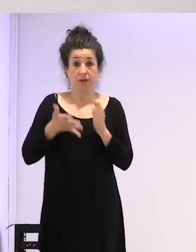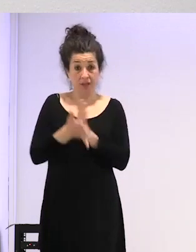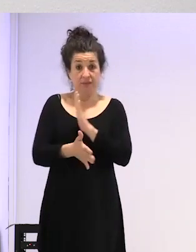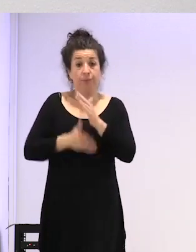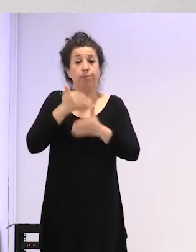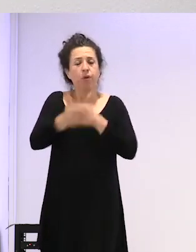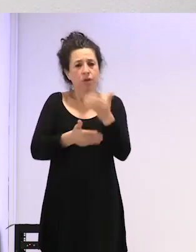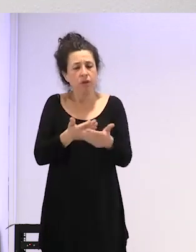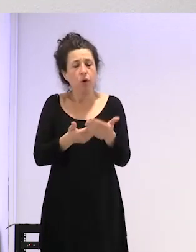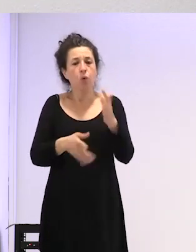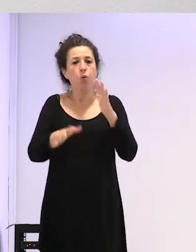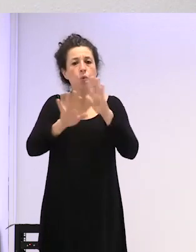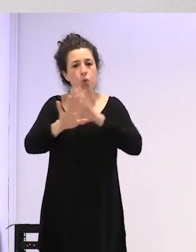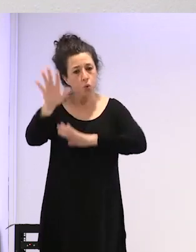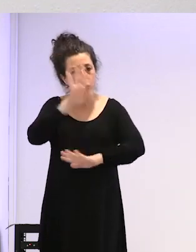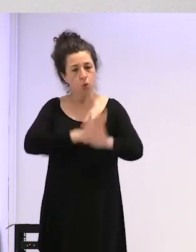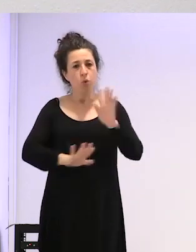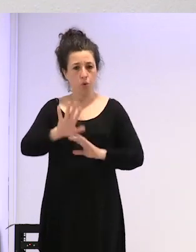además